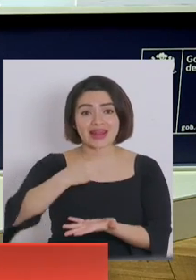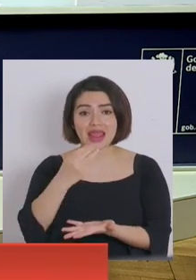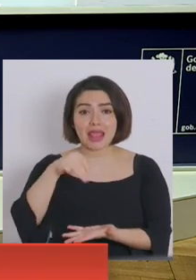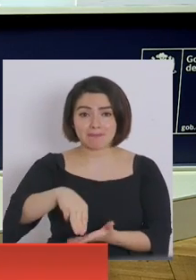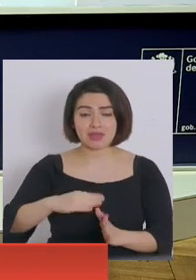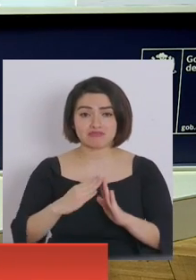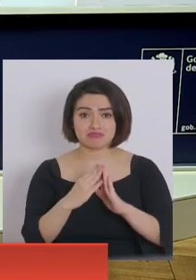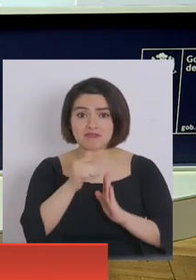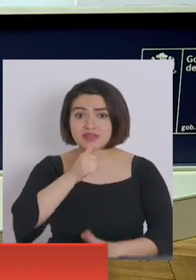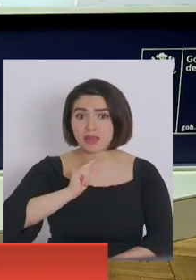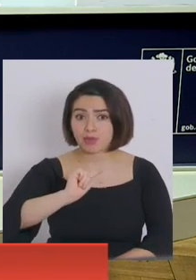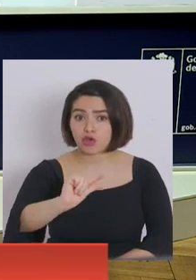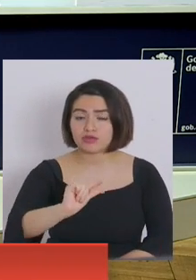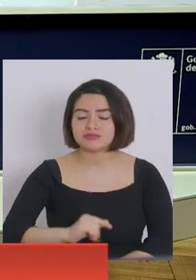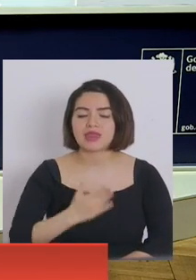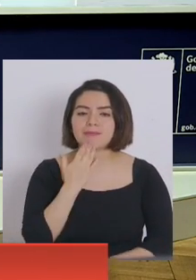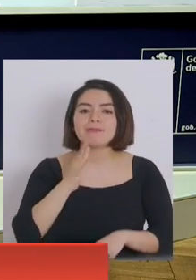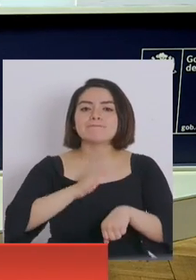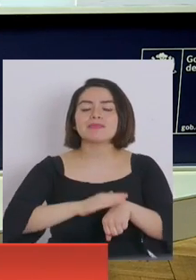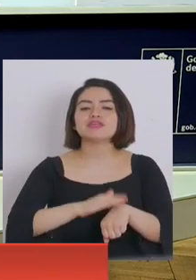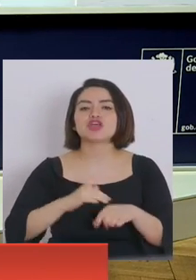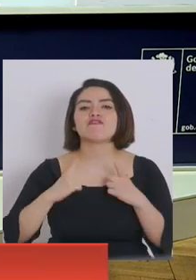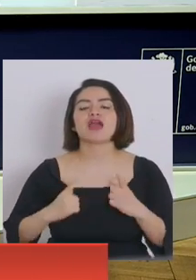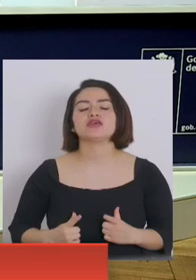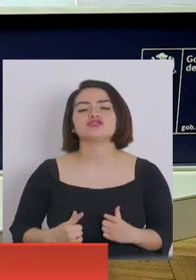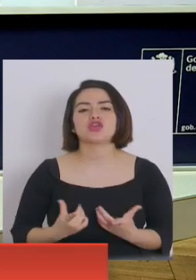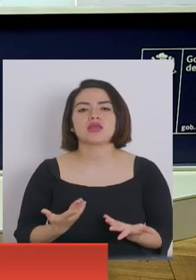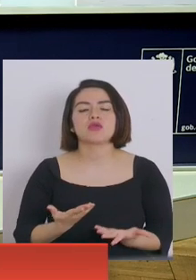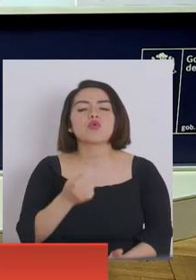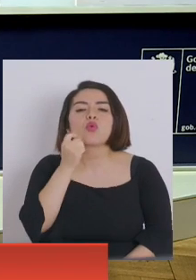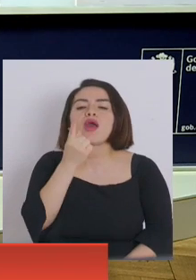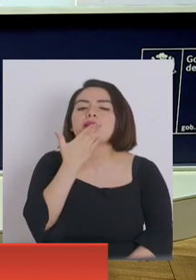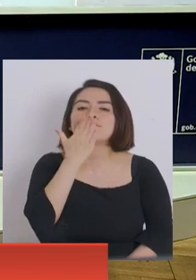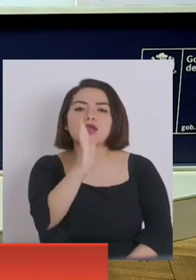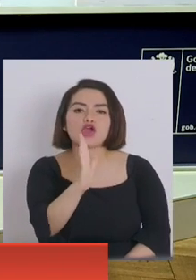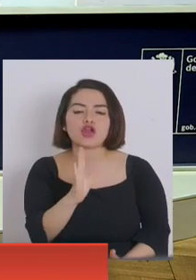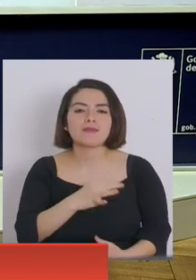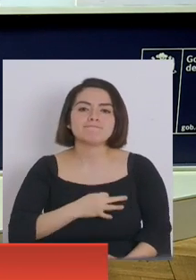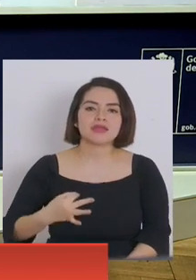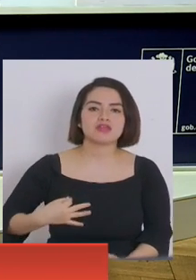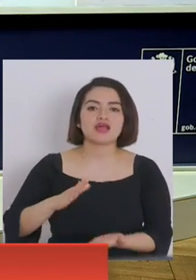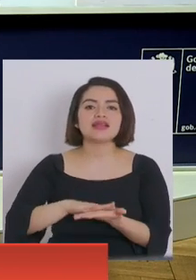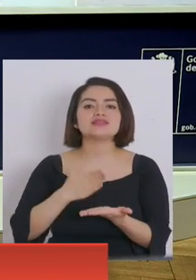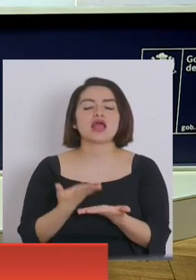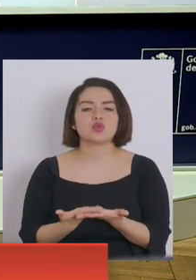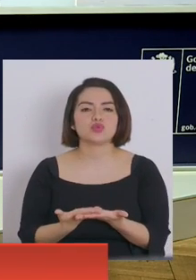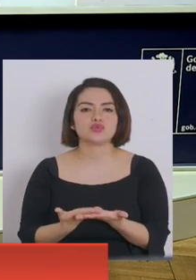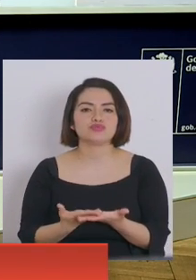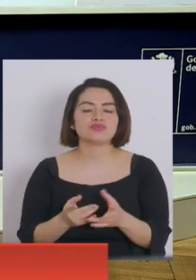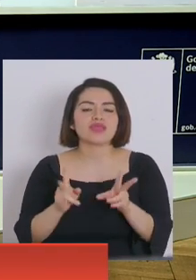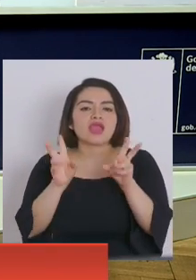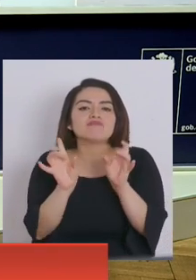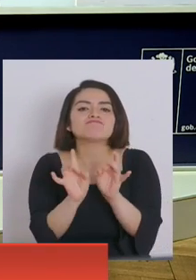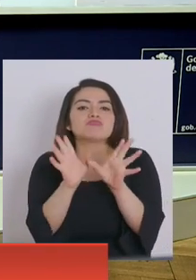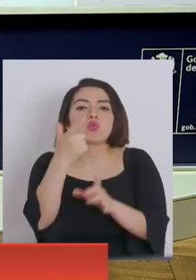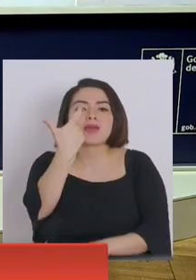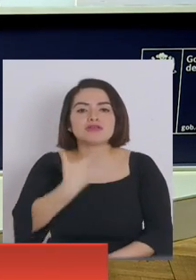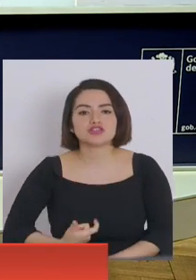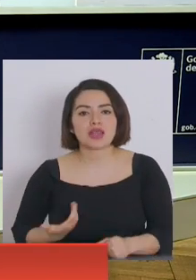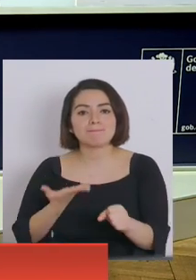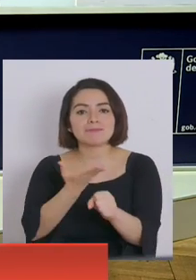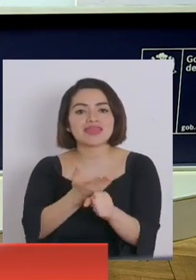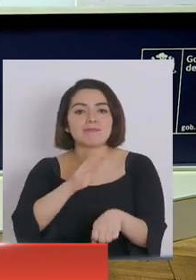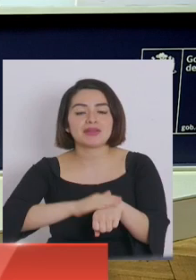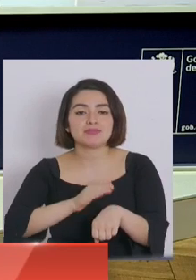es sobre el permiso de vacaciones. ¿Cuál es la recomendación que se hace por parte del Ministerio de Salud en caso de que una persona solicite este